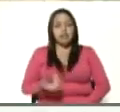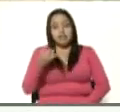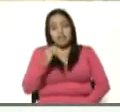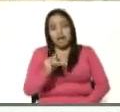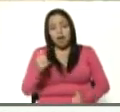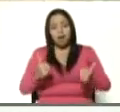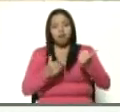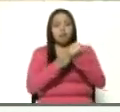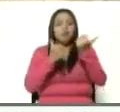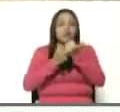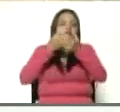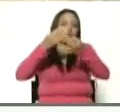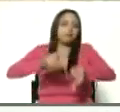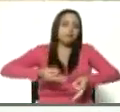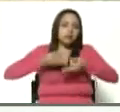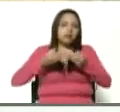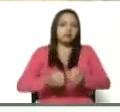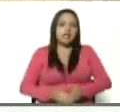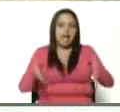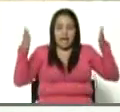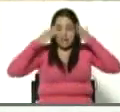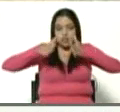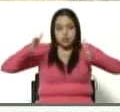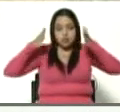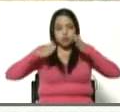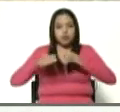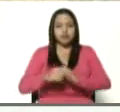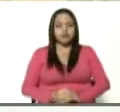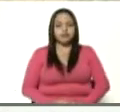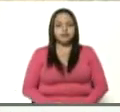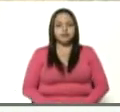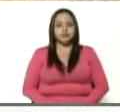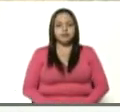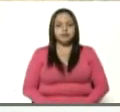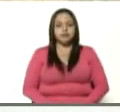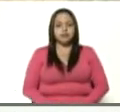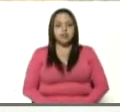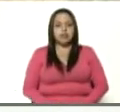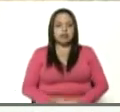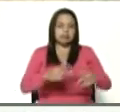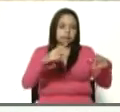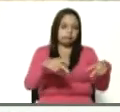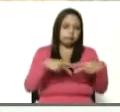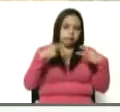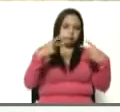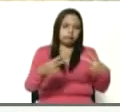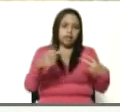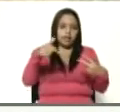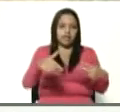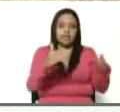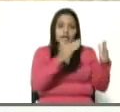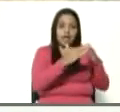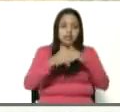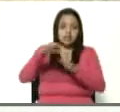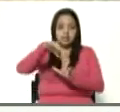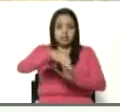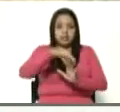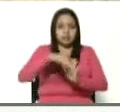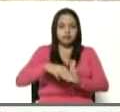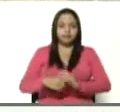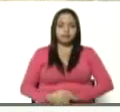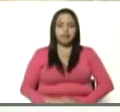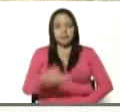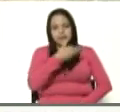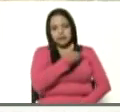con nosotros aquí apoyándonos y asesorándonos en la rehabilitación de estas casas de cultivo. Señor